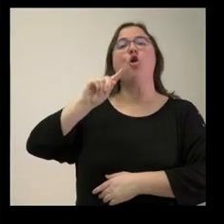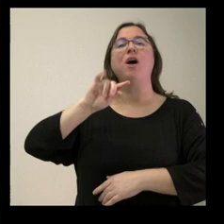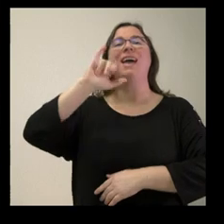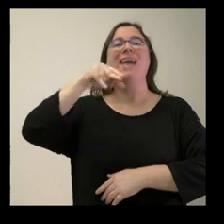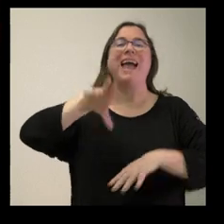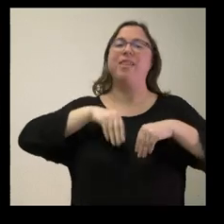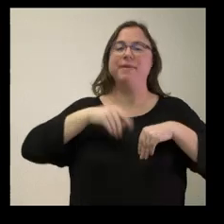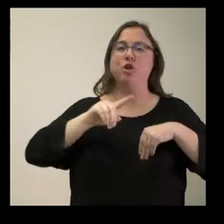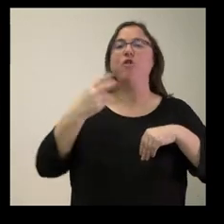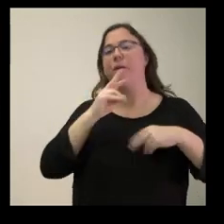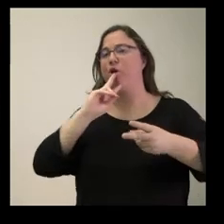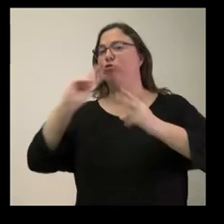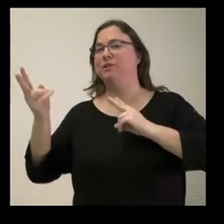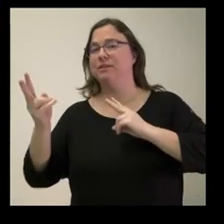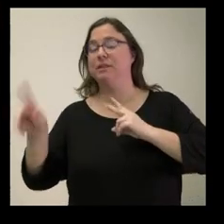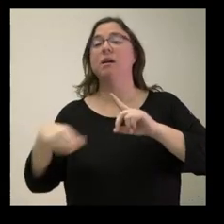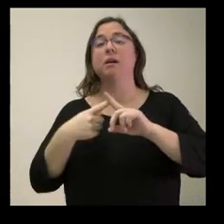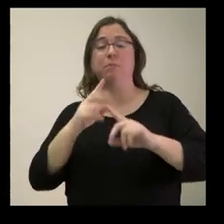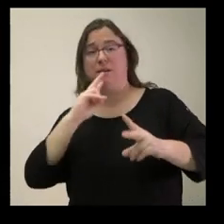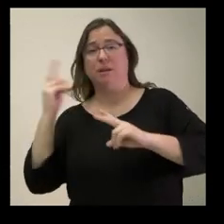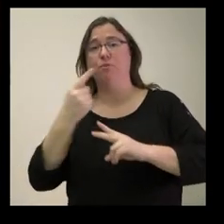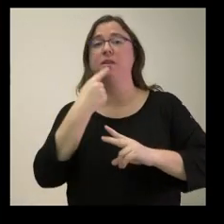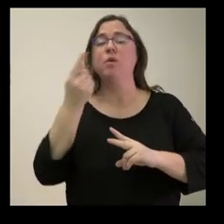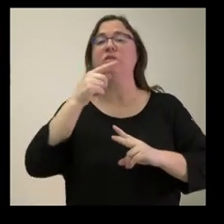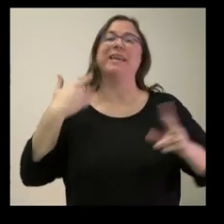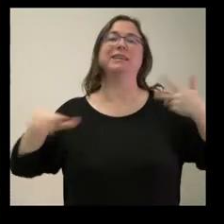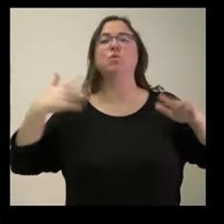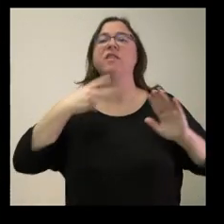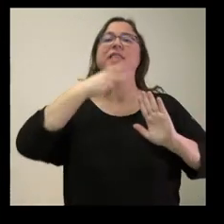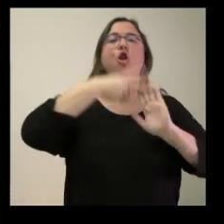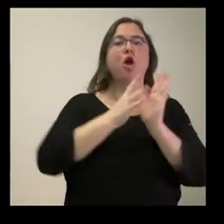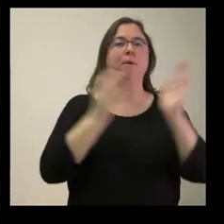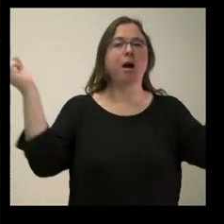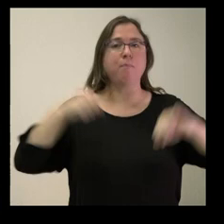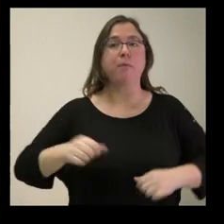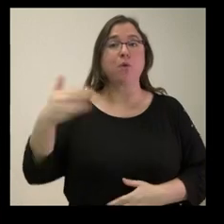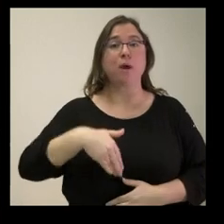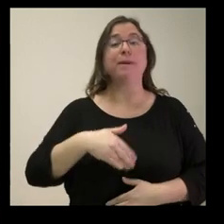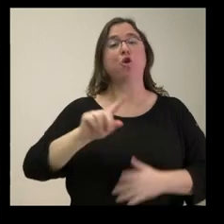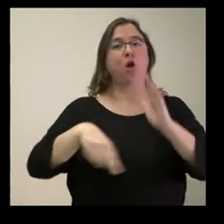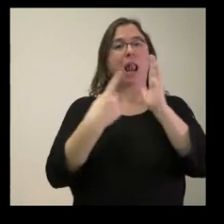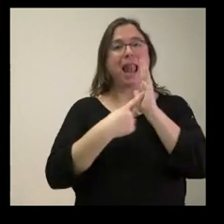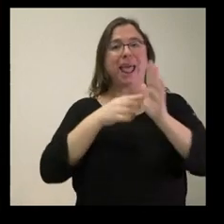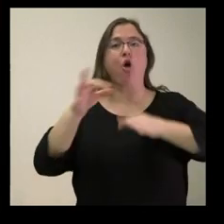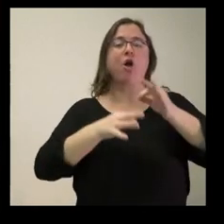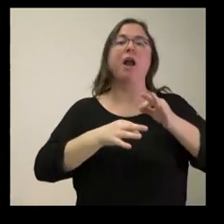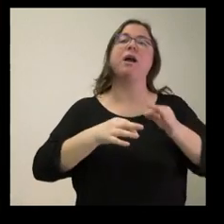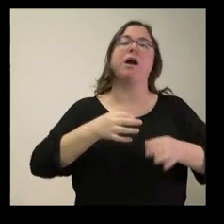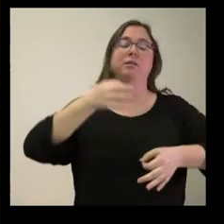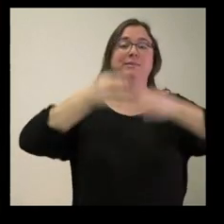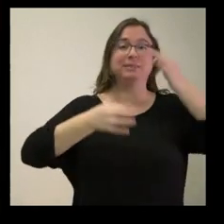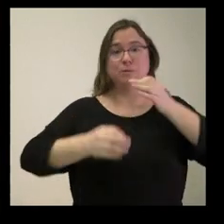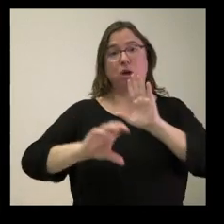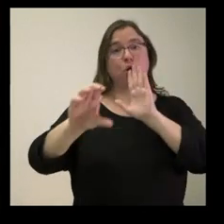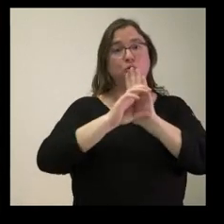otra parte, dice que ustedes se excusan en que no hay una normativa aprobada, pero la ley orgánica del Tribunal Constitucional sí que prevé que se actúe